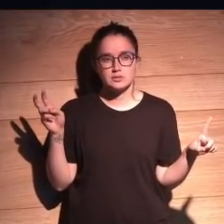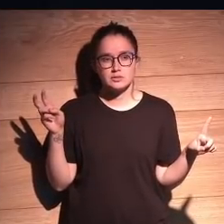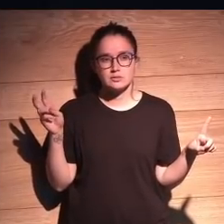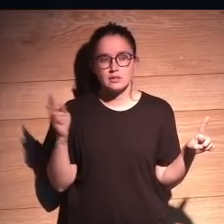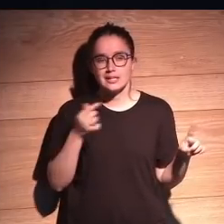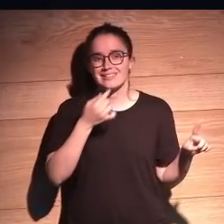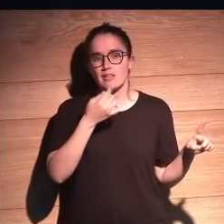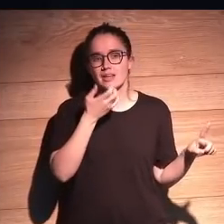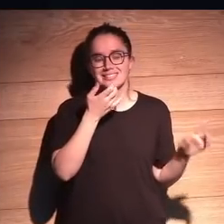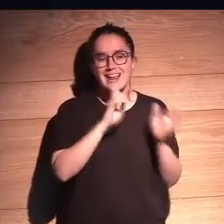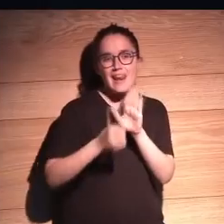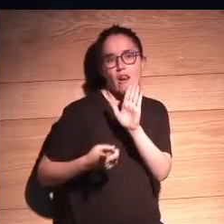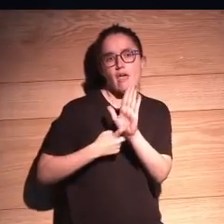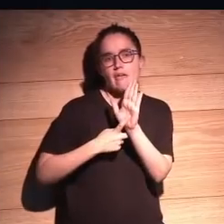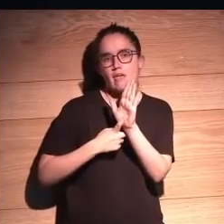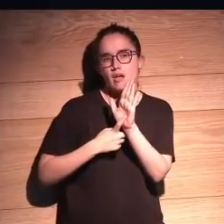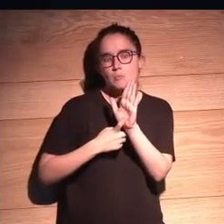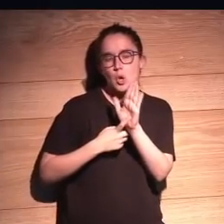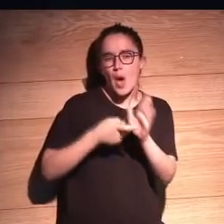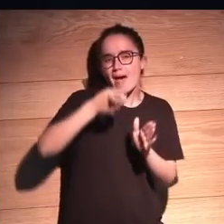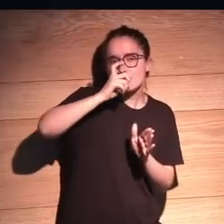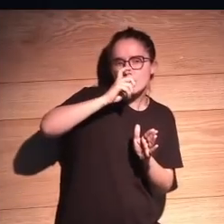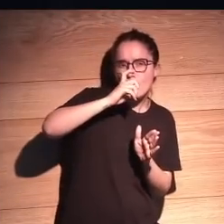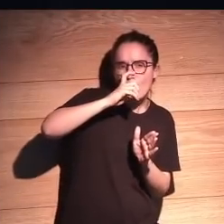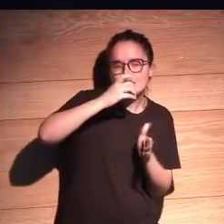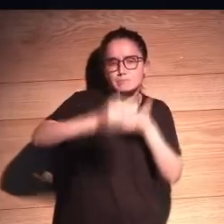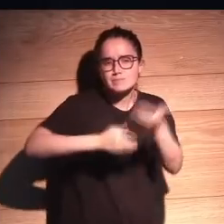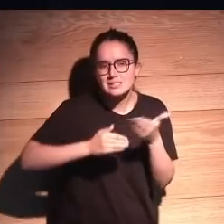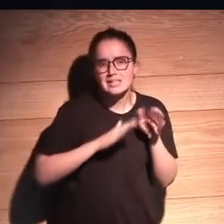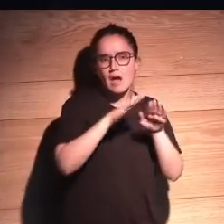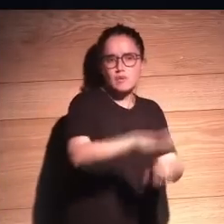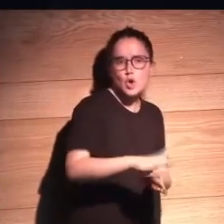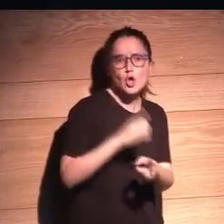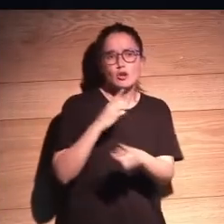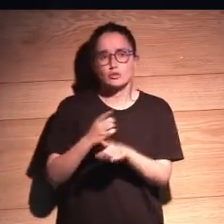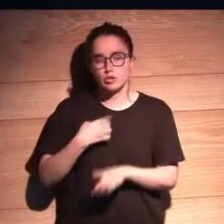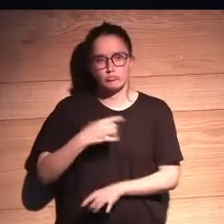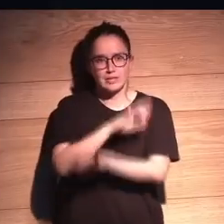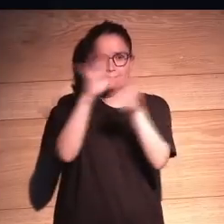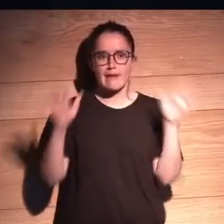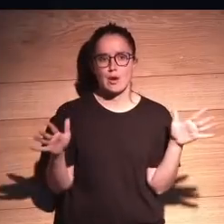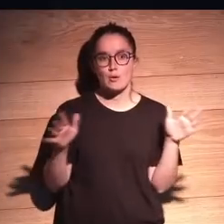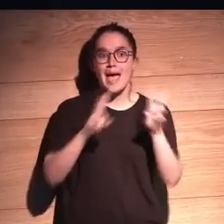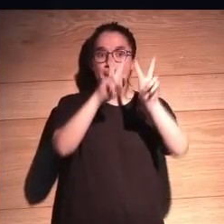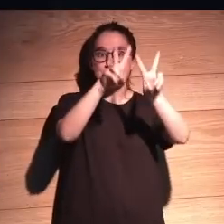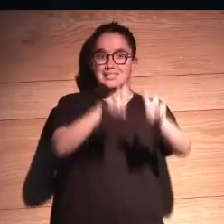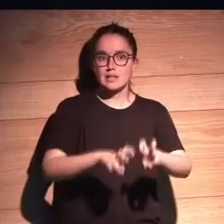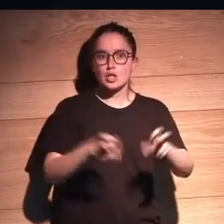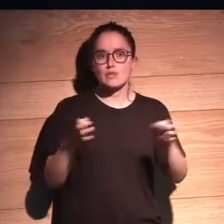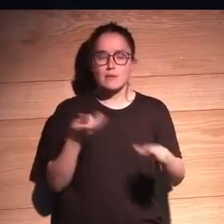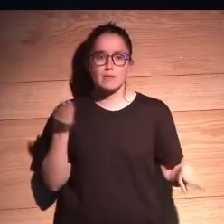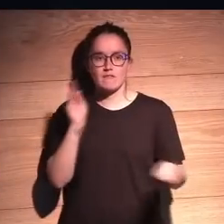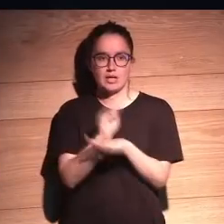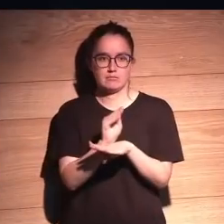el decir si las legislaciones se quedan atrás, adelante, si favorecen o no favorecen, yo lo tengo muy claro. La investigación debe ser